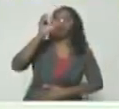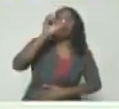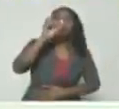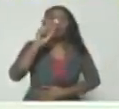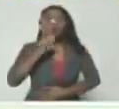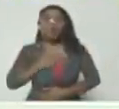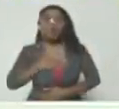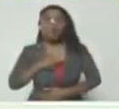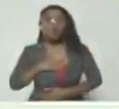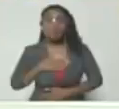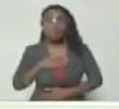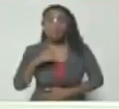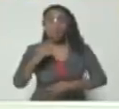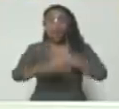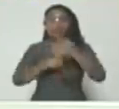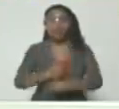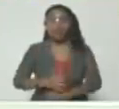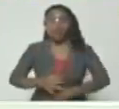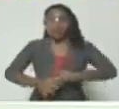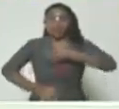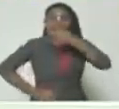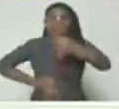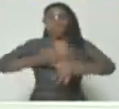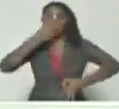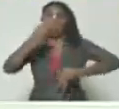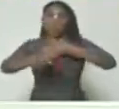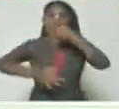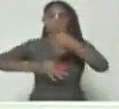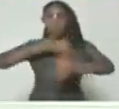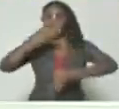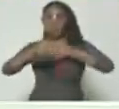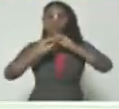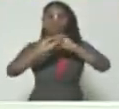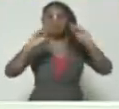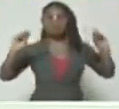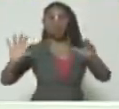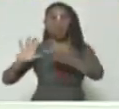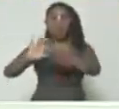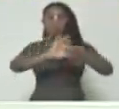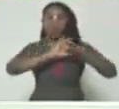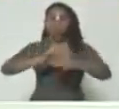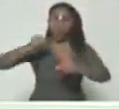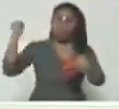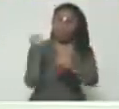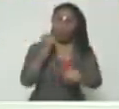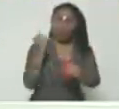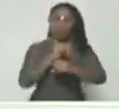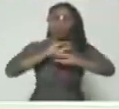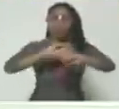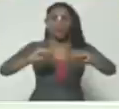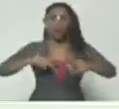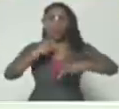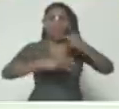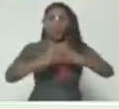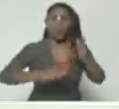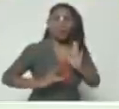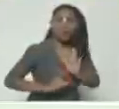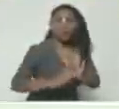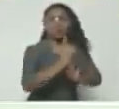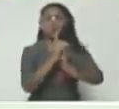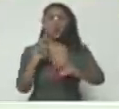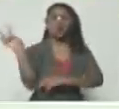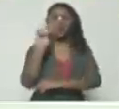se ha lanzado un discurso de altura. Llamando a la unión, al trabajo y a la producción entre los